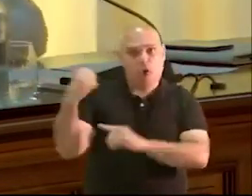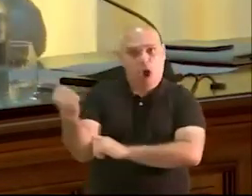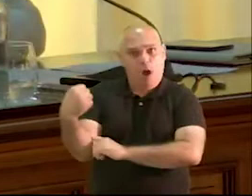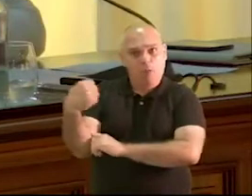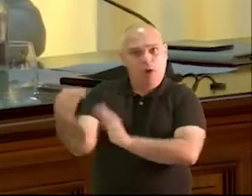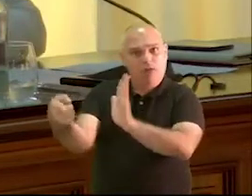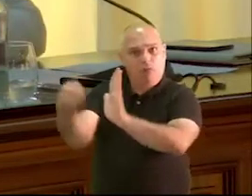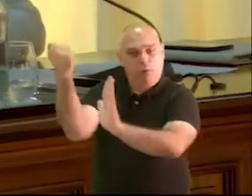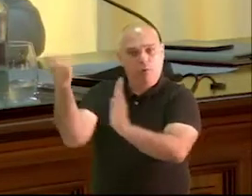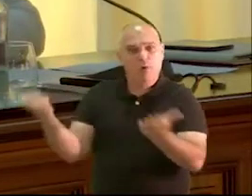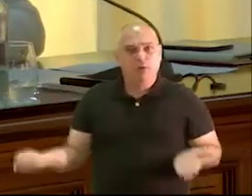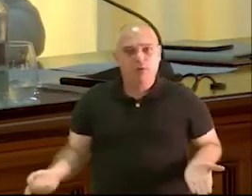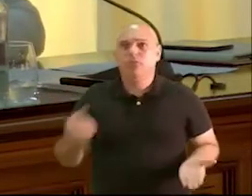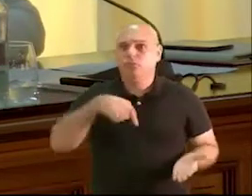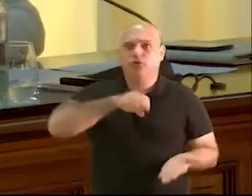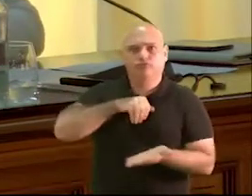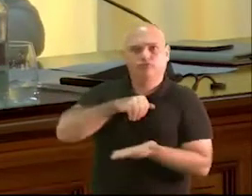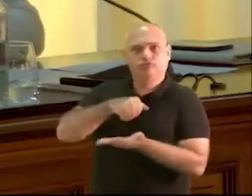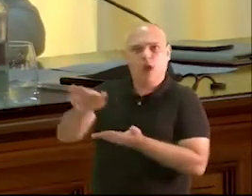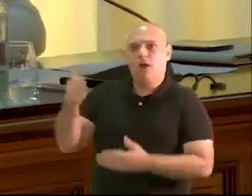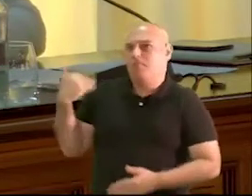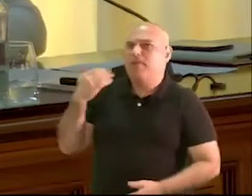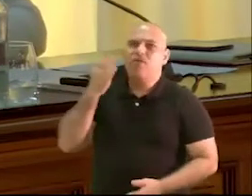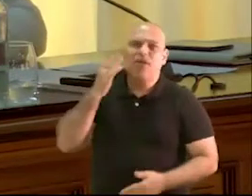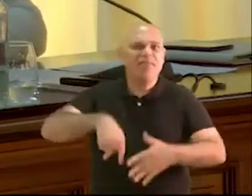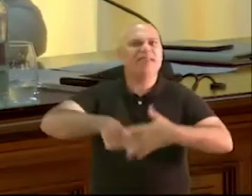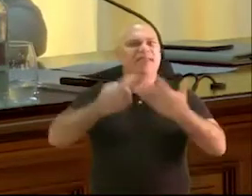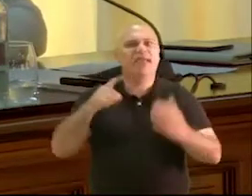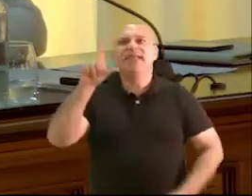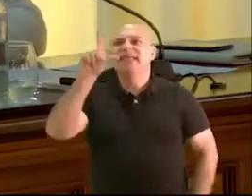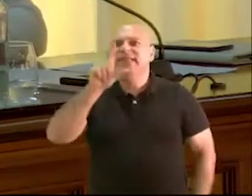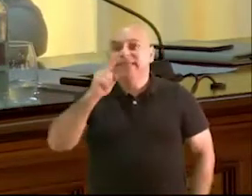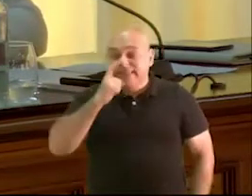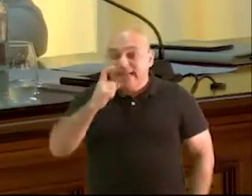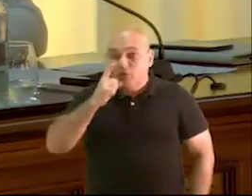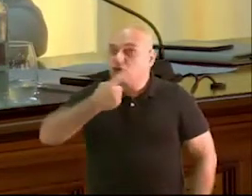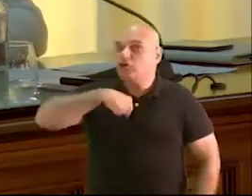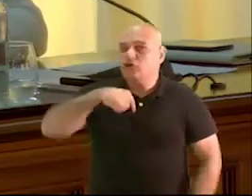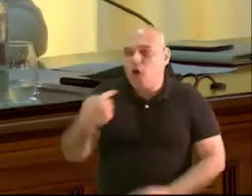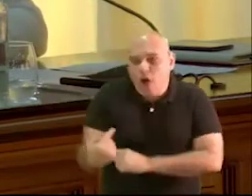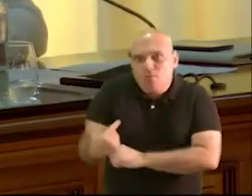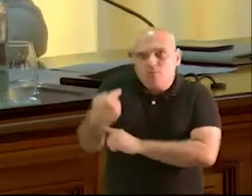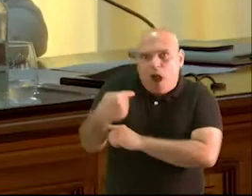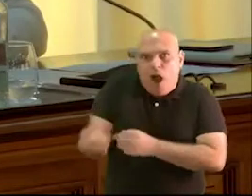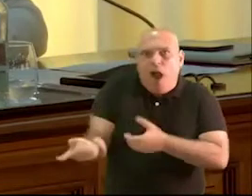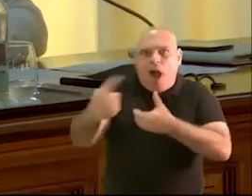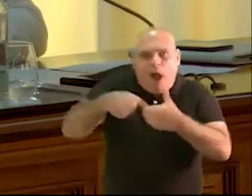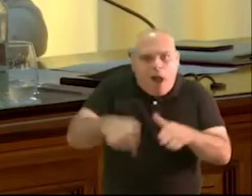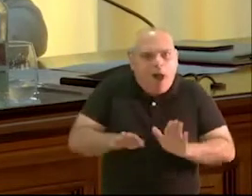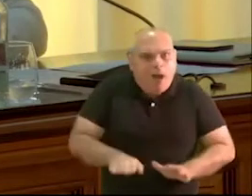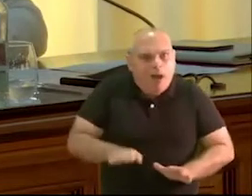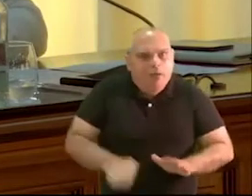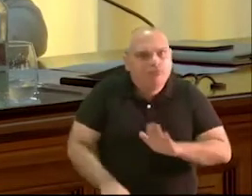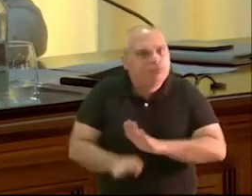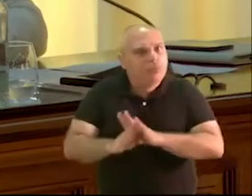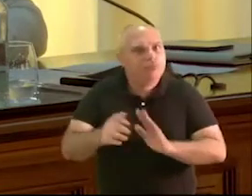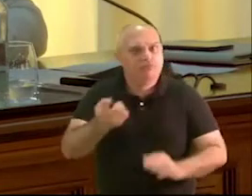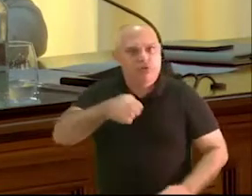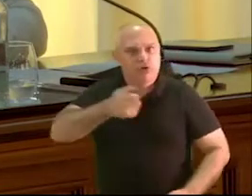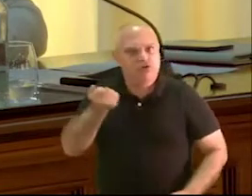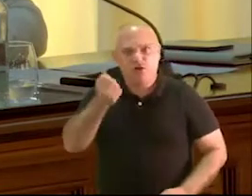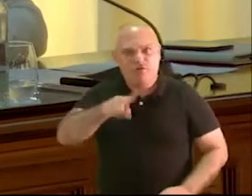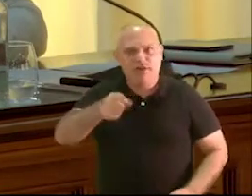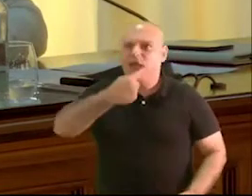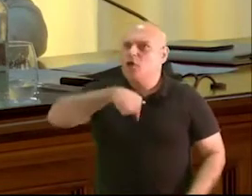el pasado día 16 de junio, que no tenemos la obligación porque, como ustedes saben, tenemos una independencia política que hoy se va a